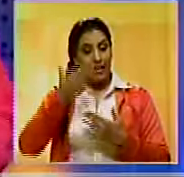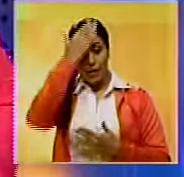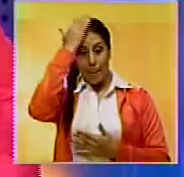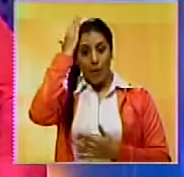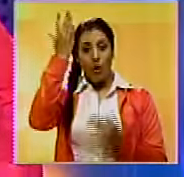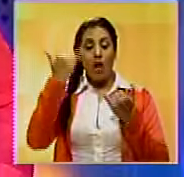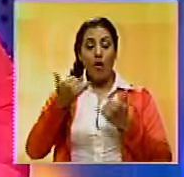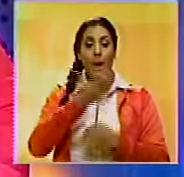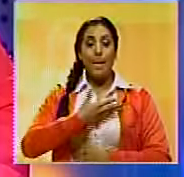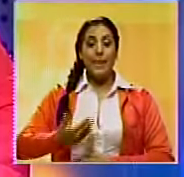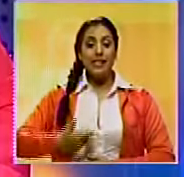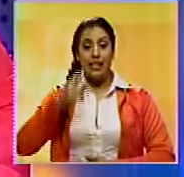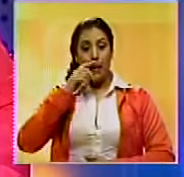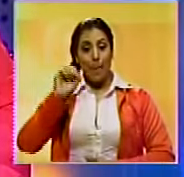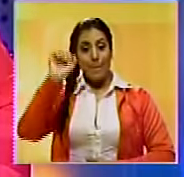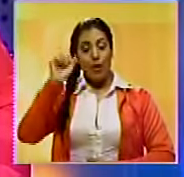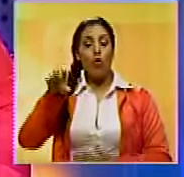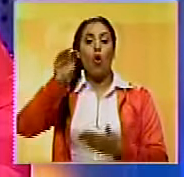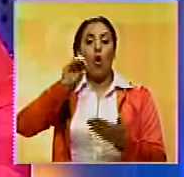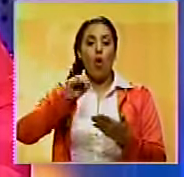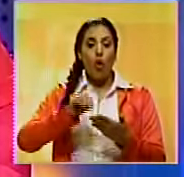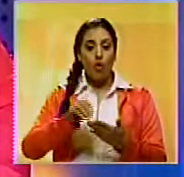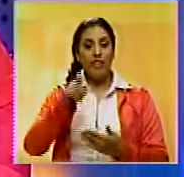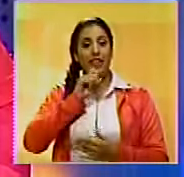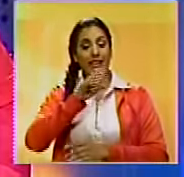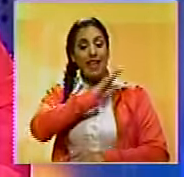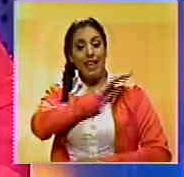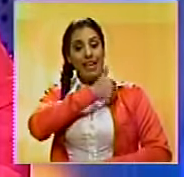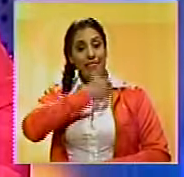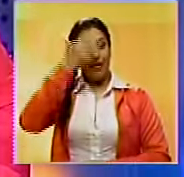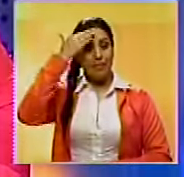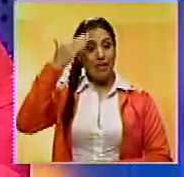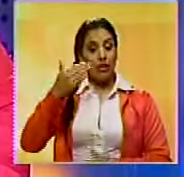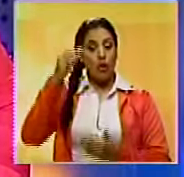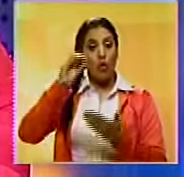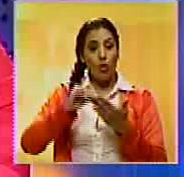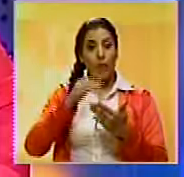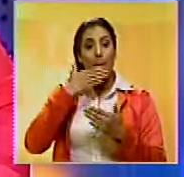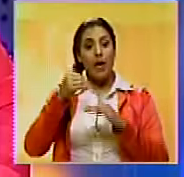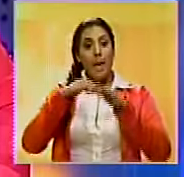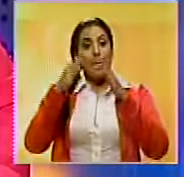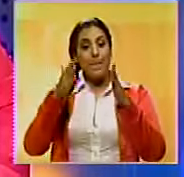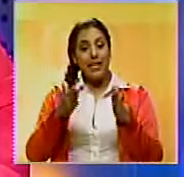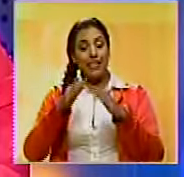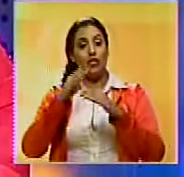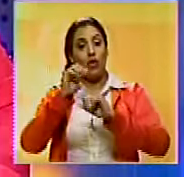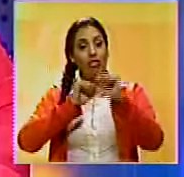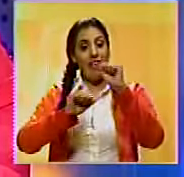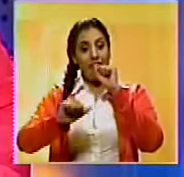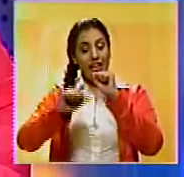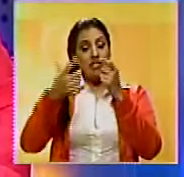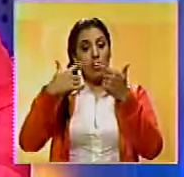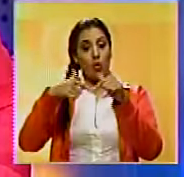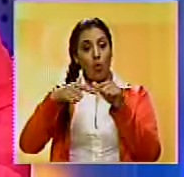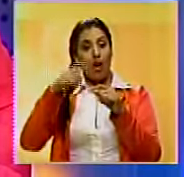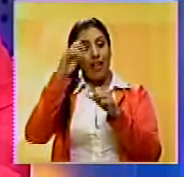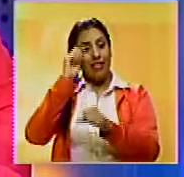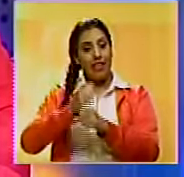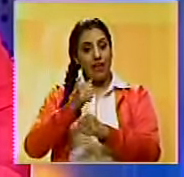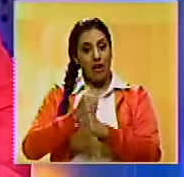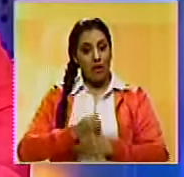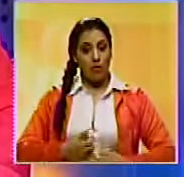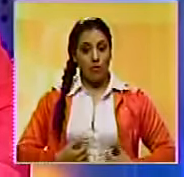El presidente de la República, Nicolás Maduro, ratificó al general en jefe, Vladimir Padrino López, como ministro de Defensa y comandante del Comando Estratégico